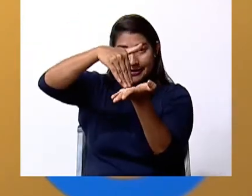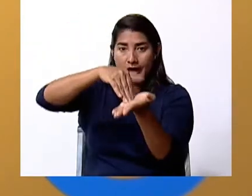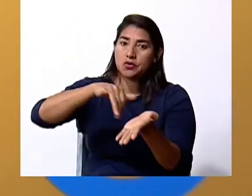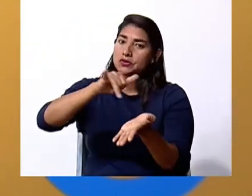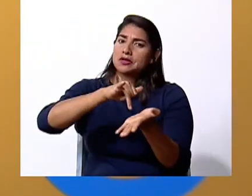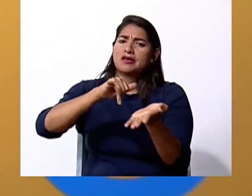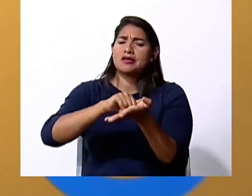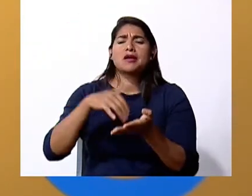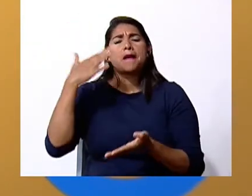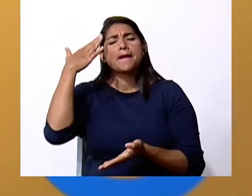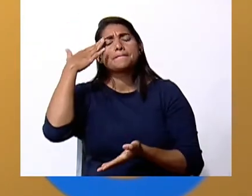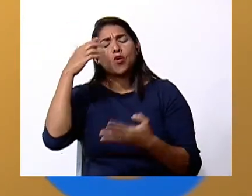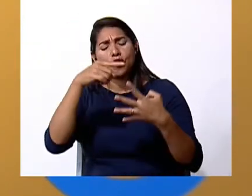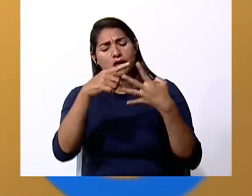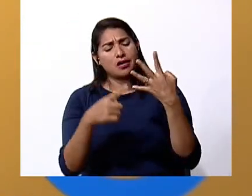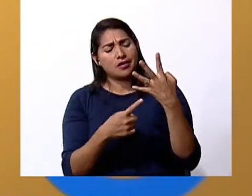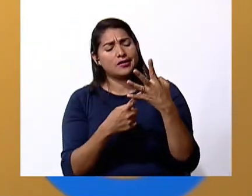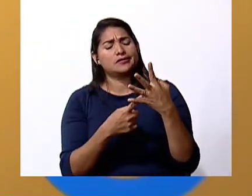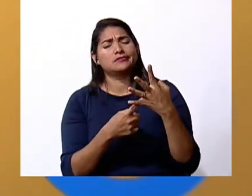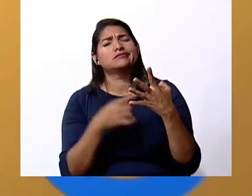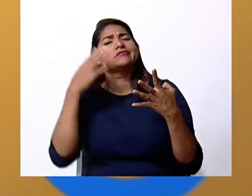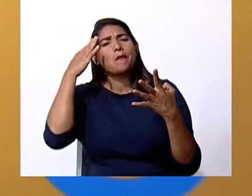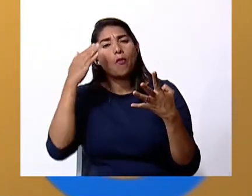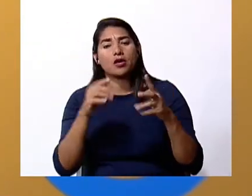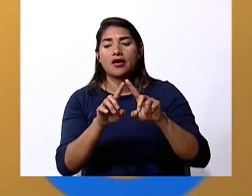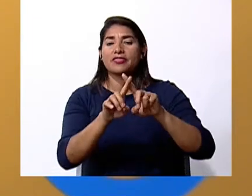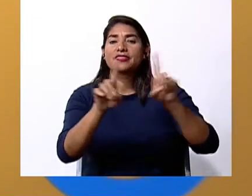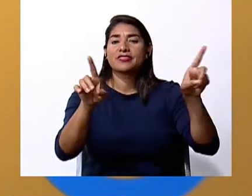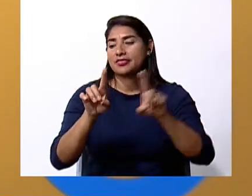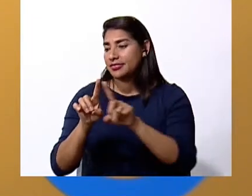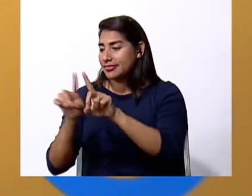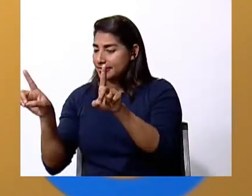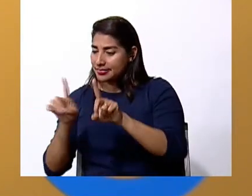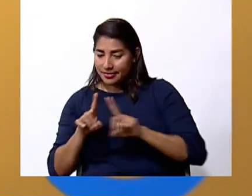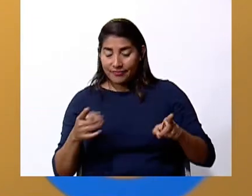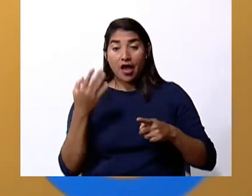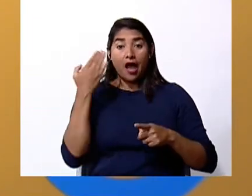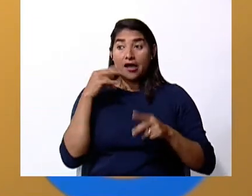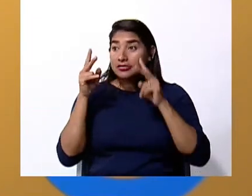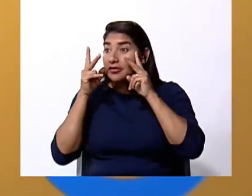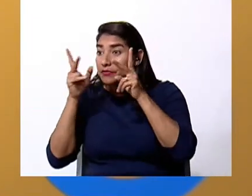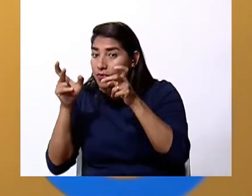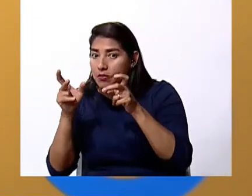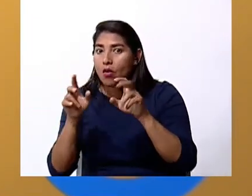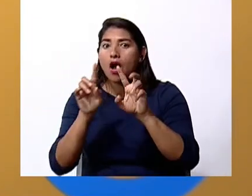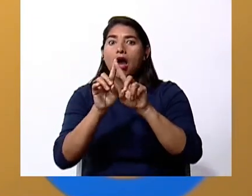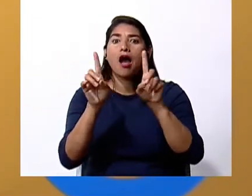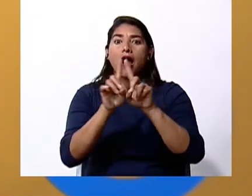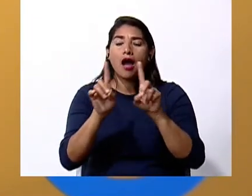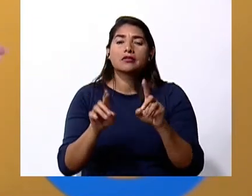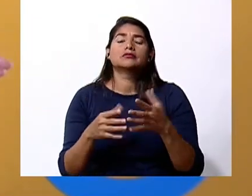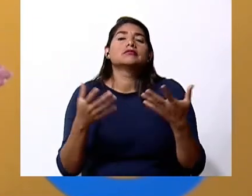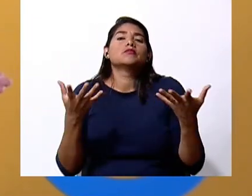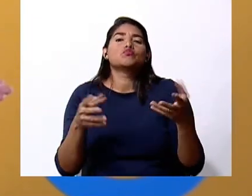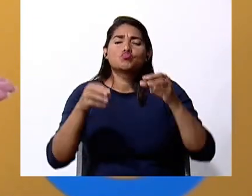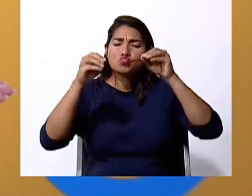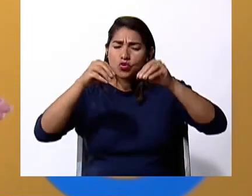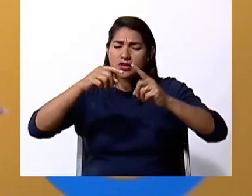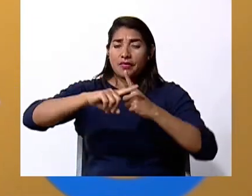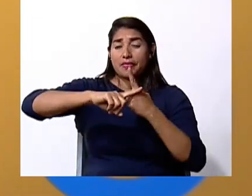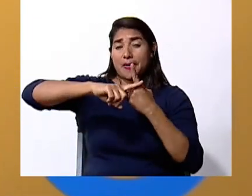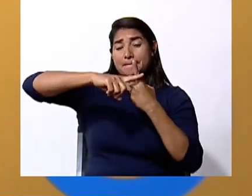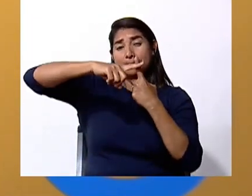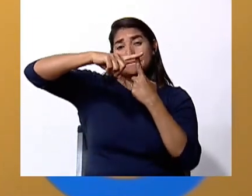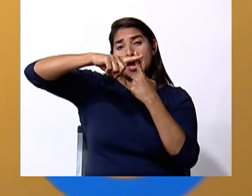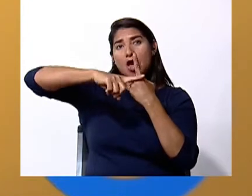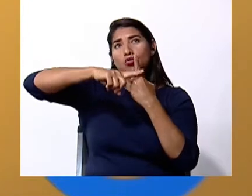¿Por qué se da esto? Porque la diferencia es como ya lo vieron por los elementos ¿verdad? Donde hay mucha temperatura